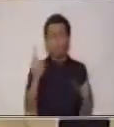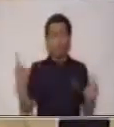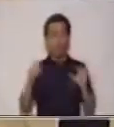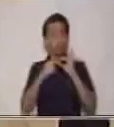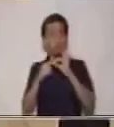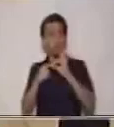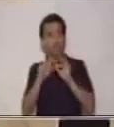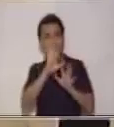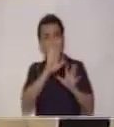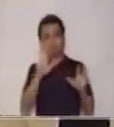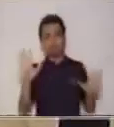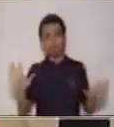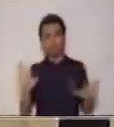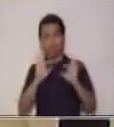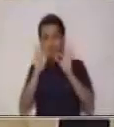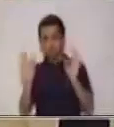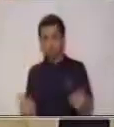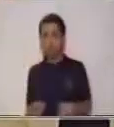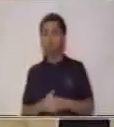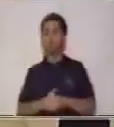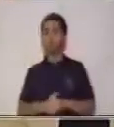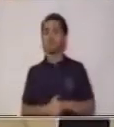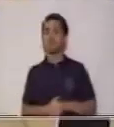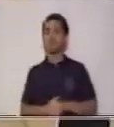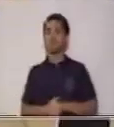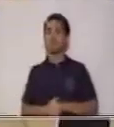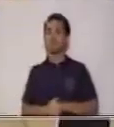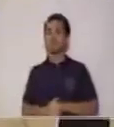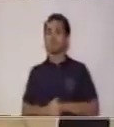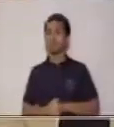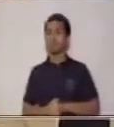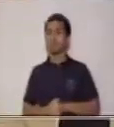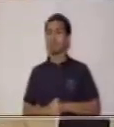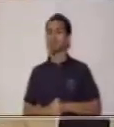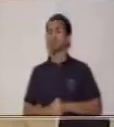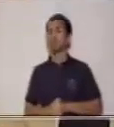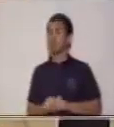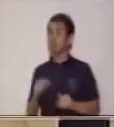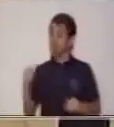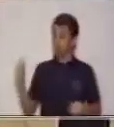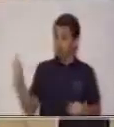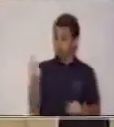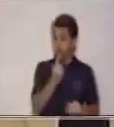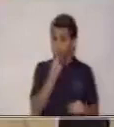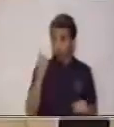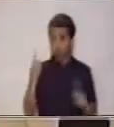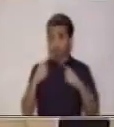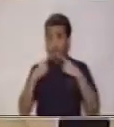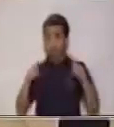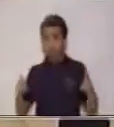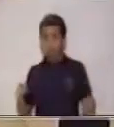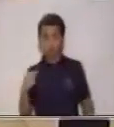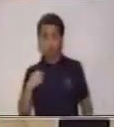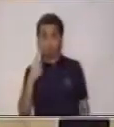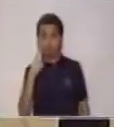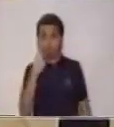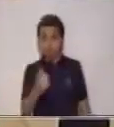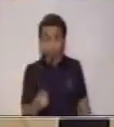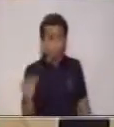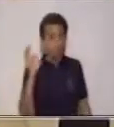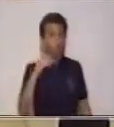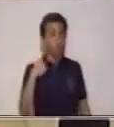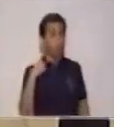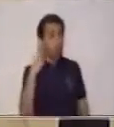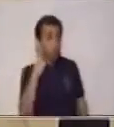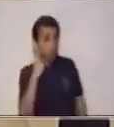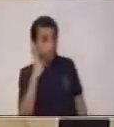los mismos. Es importante también que veamos que no todos los anuncios que vemos, escuchamos, tienen